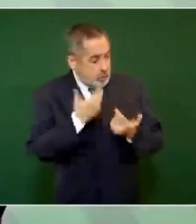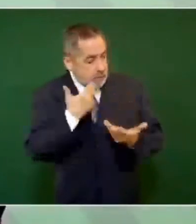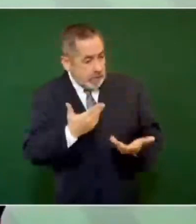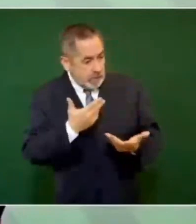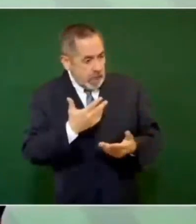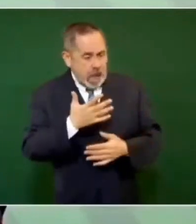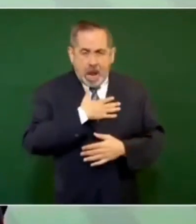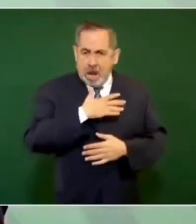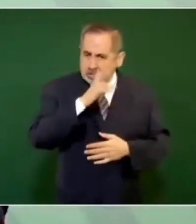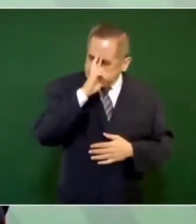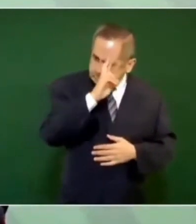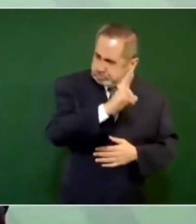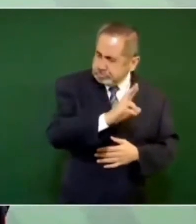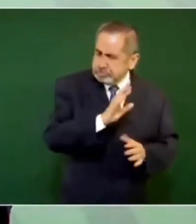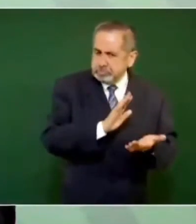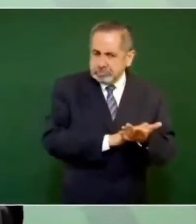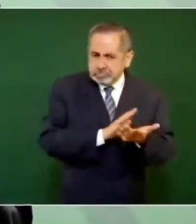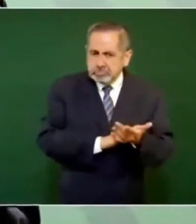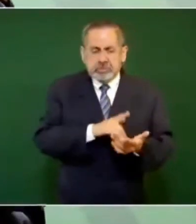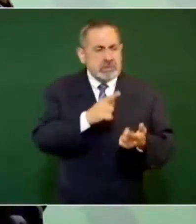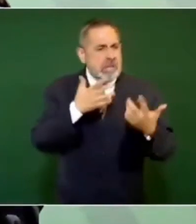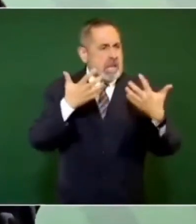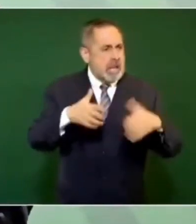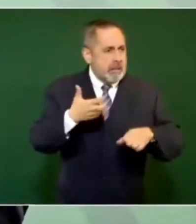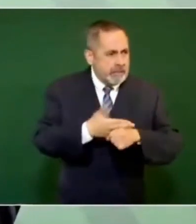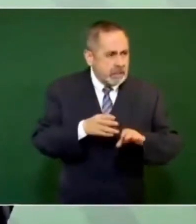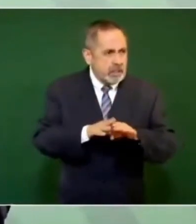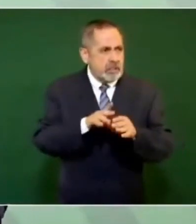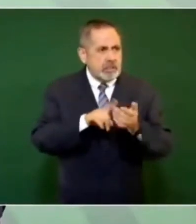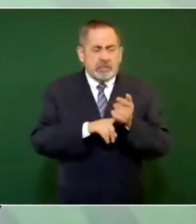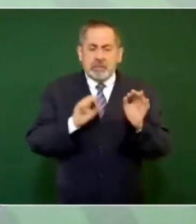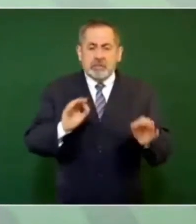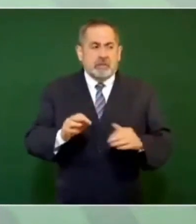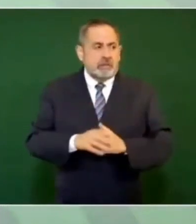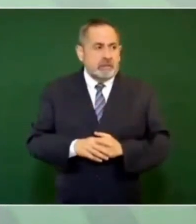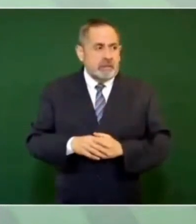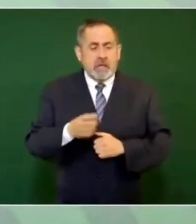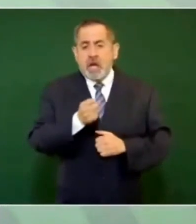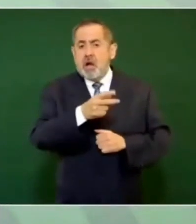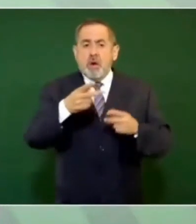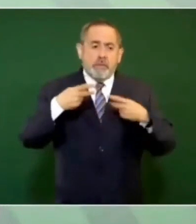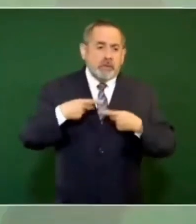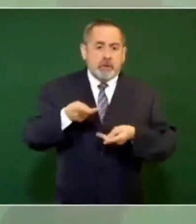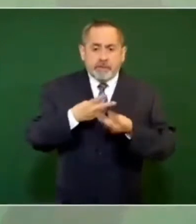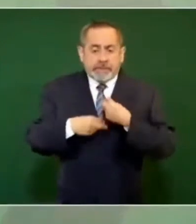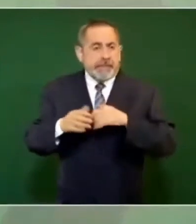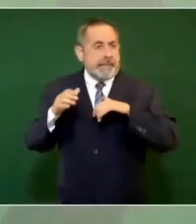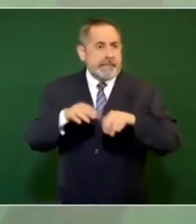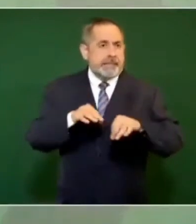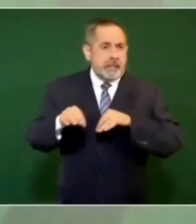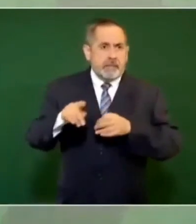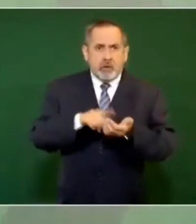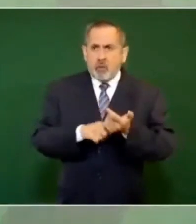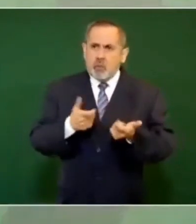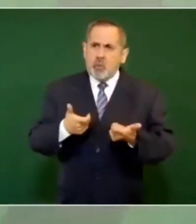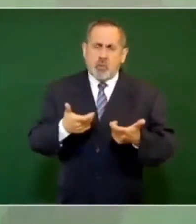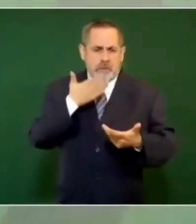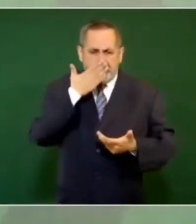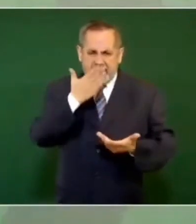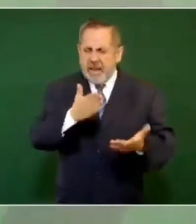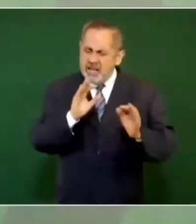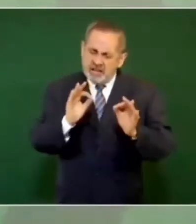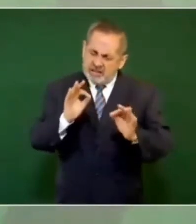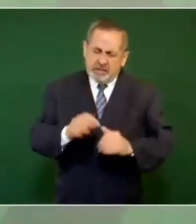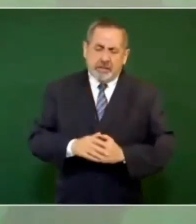los empresarios que generan empleos, que invierten. Yo estoy en